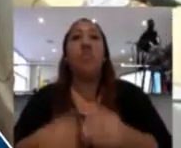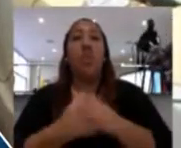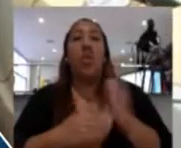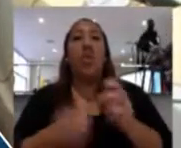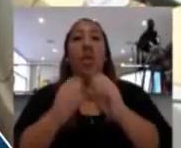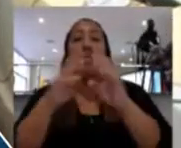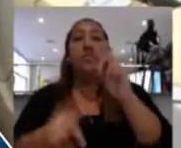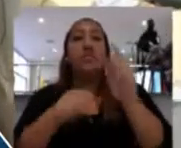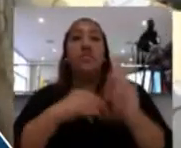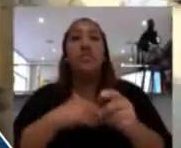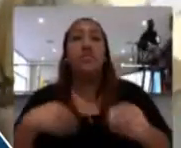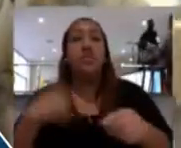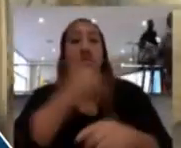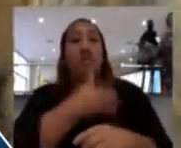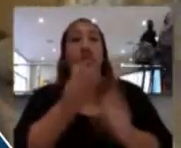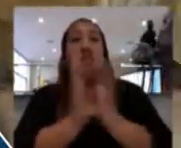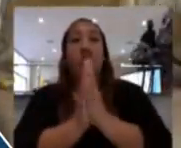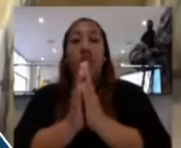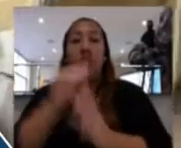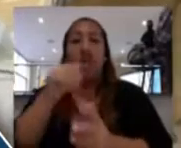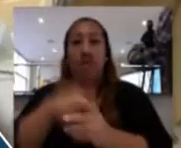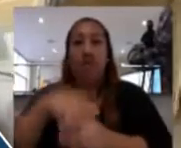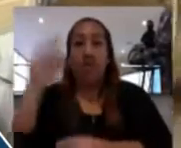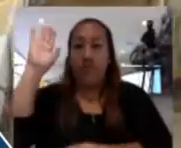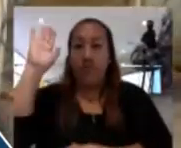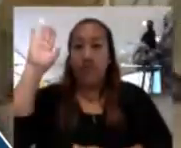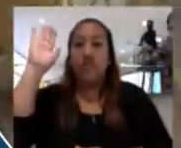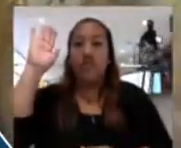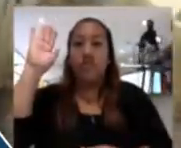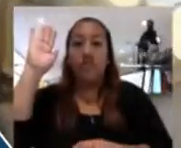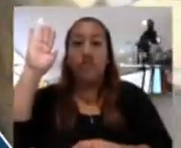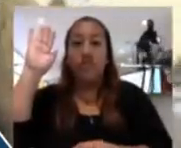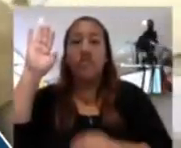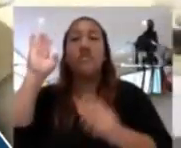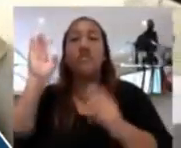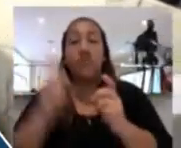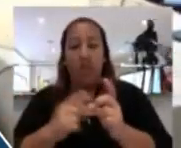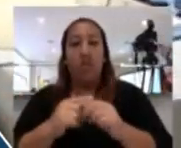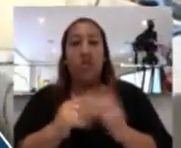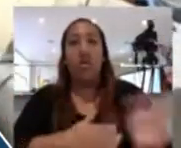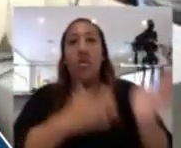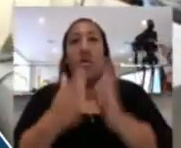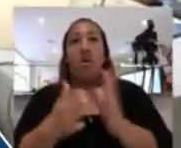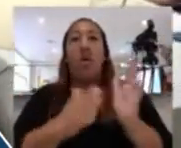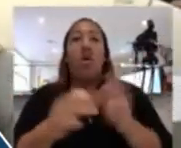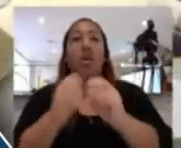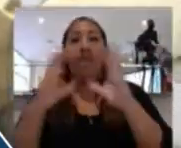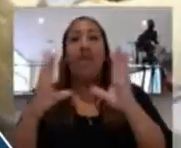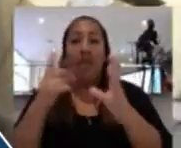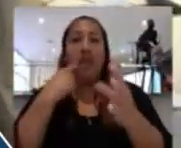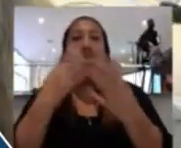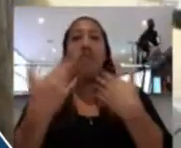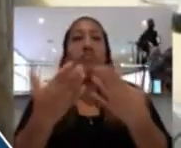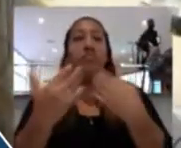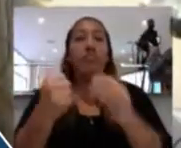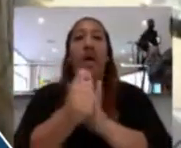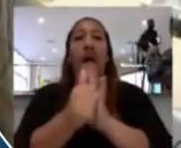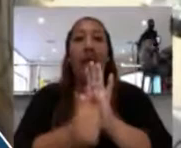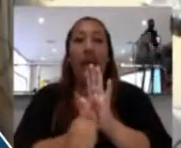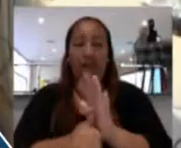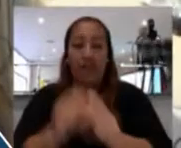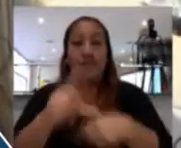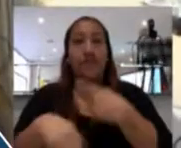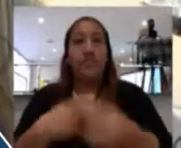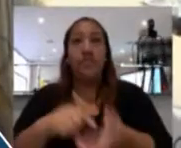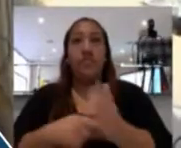orden del día. Que los miembros del Consejo que estén a favor, señoras y especiales, en la conformidad, pasa a orden del día. Muchas gracias. Vamos al siguiente